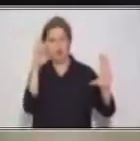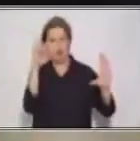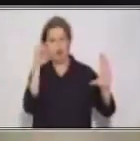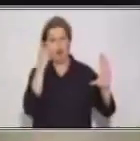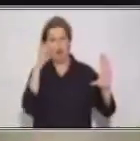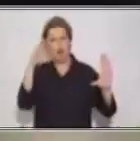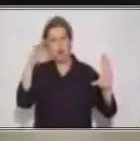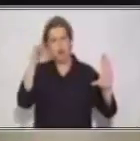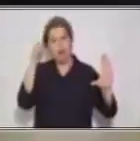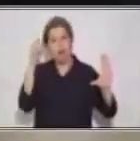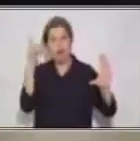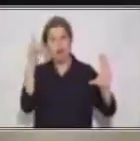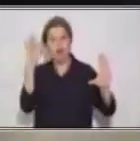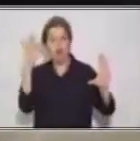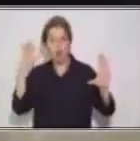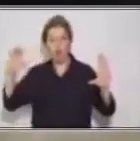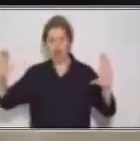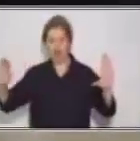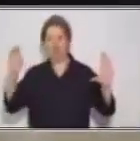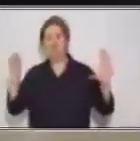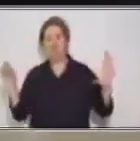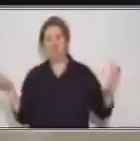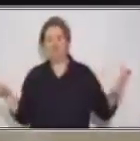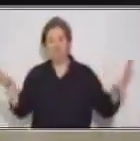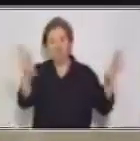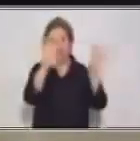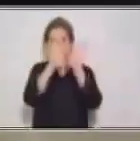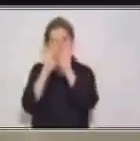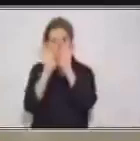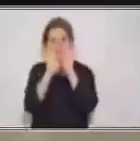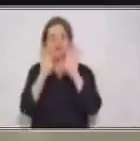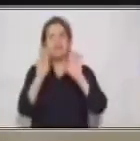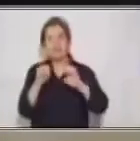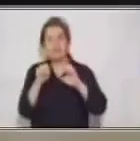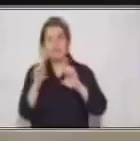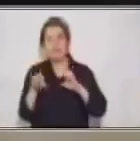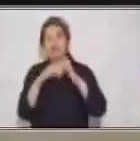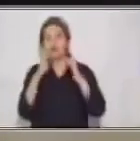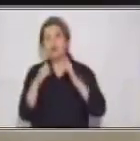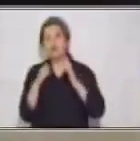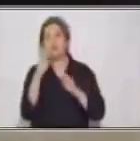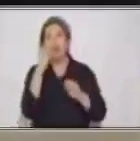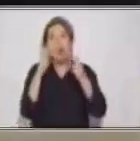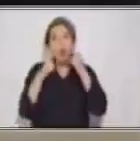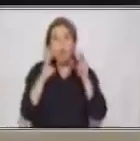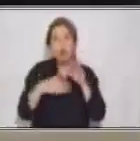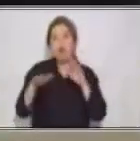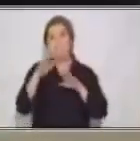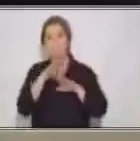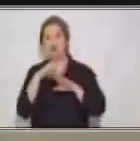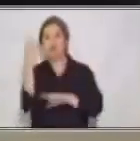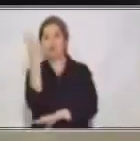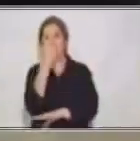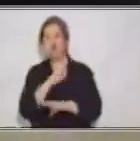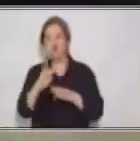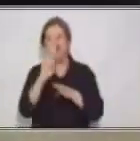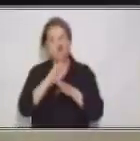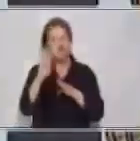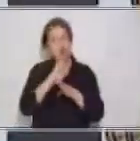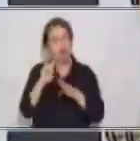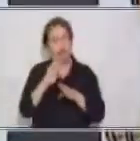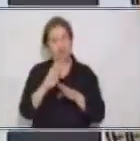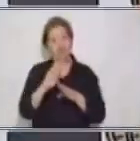preposiciones más comunes y más empleadas en nuestro idioma. Tenemos A,